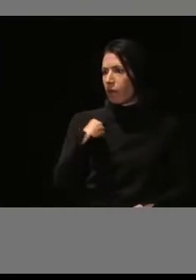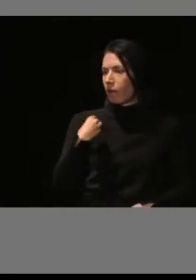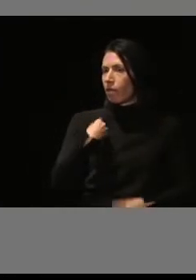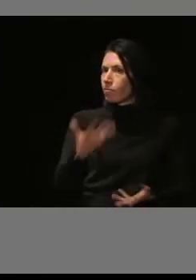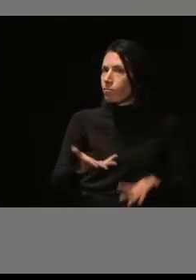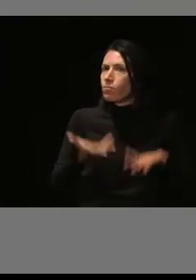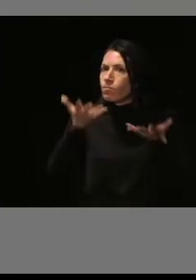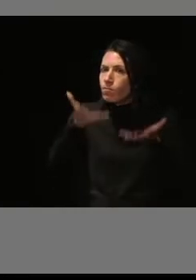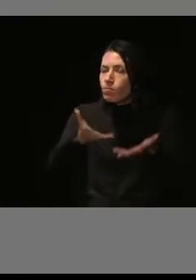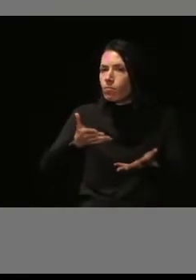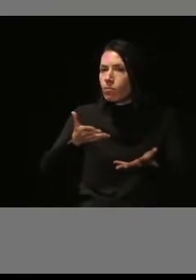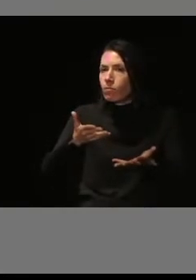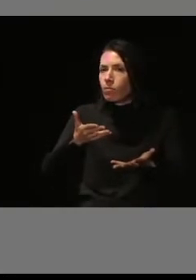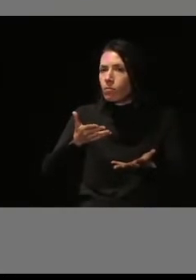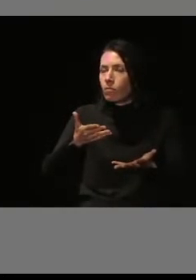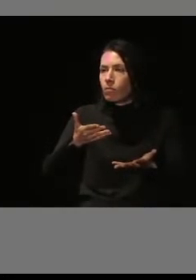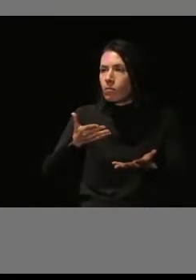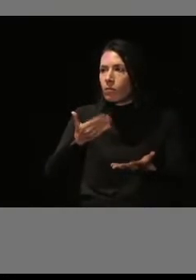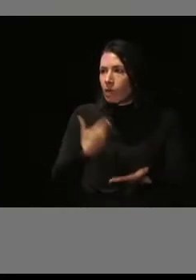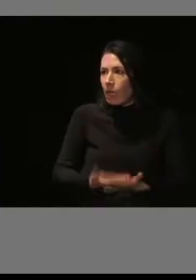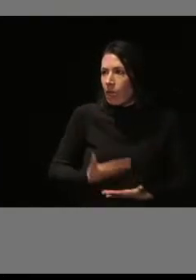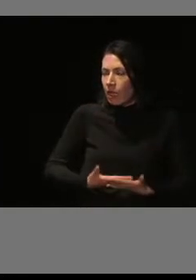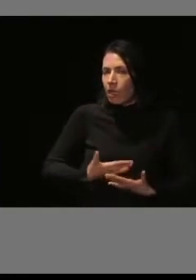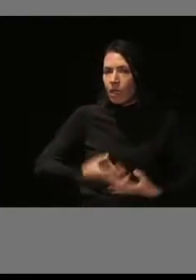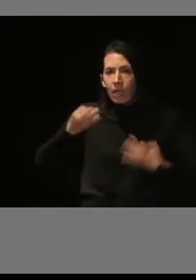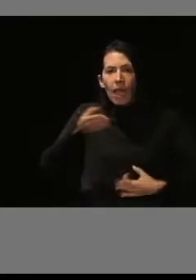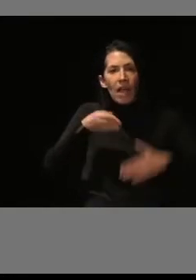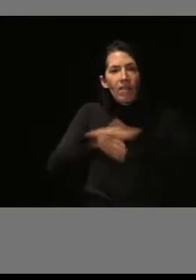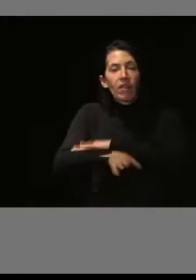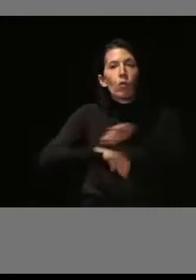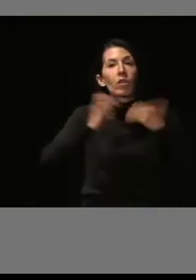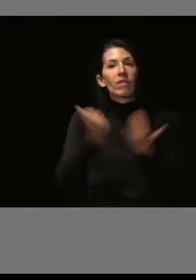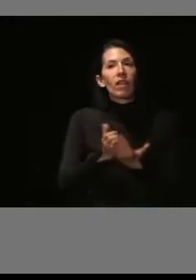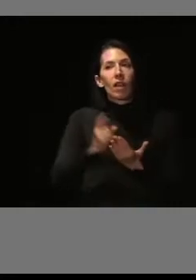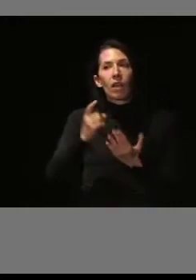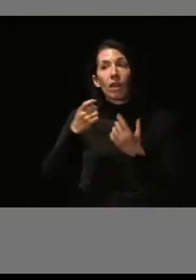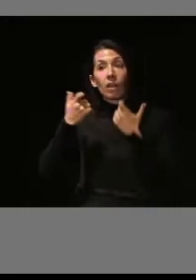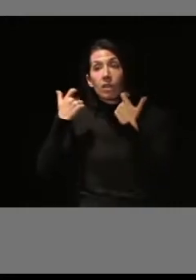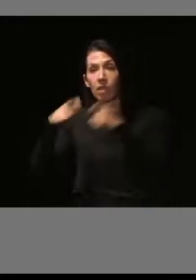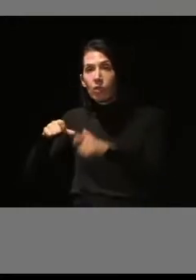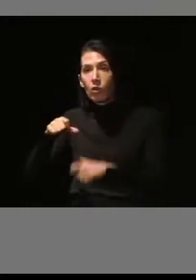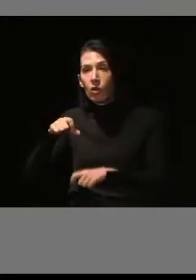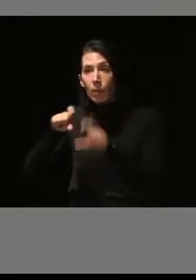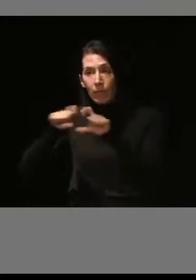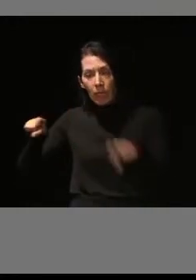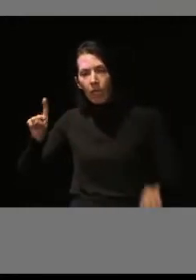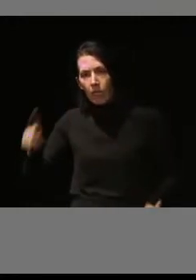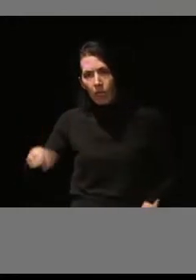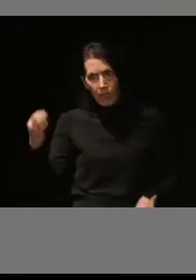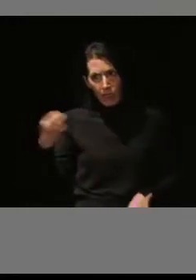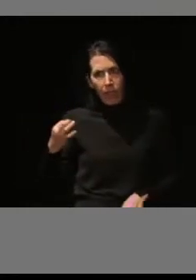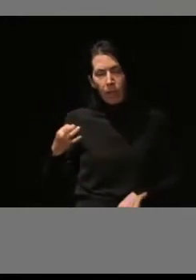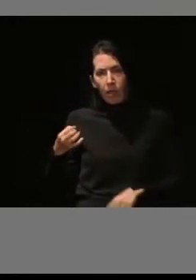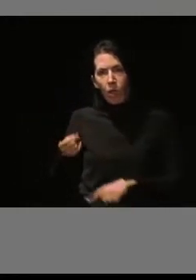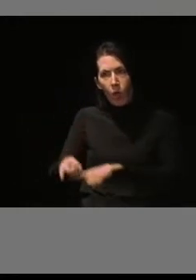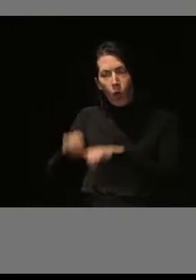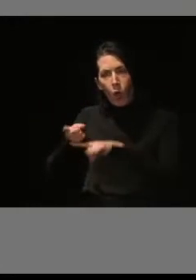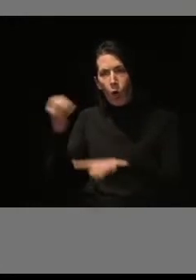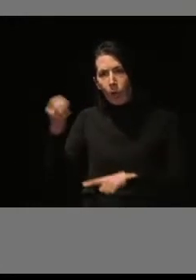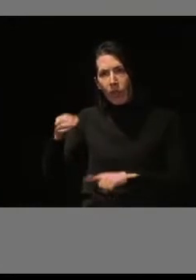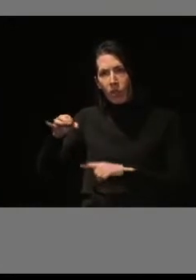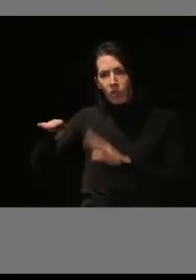universal. El sector empresarial también tiene sus obligaciones. Voy a citar como ejemplo